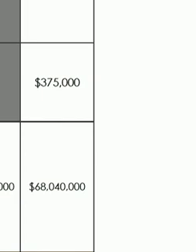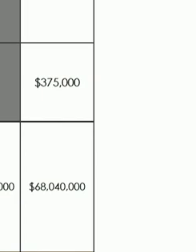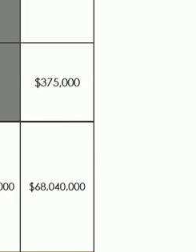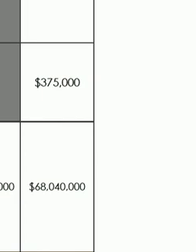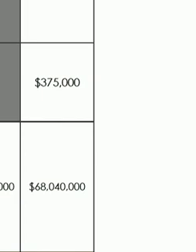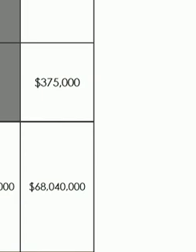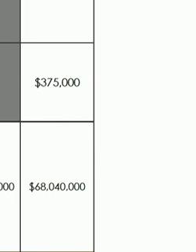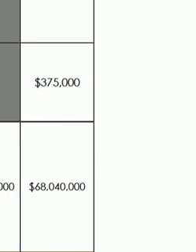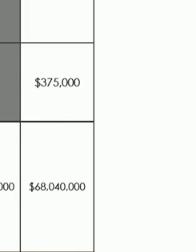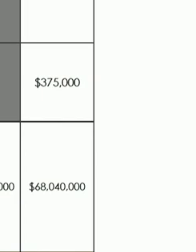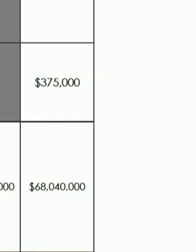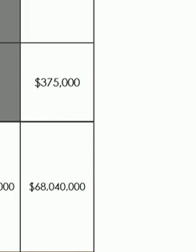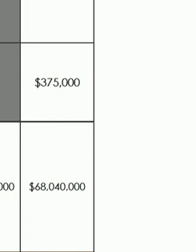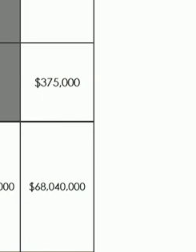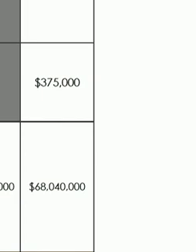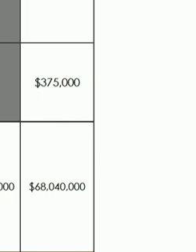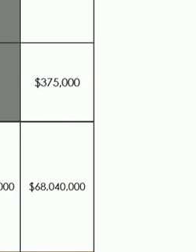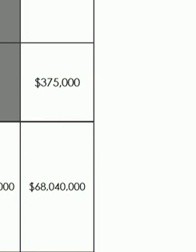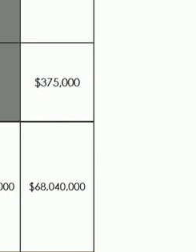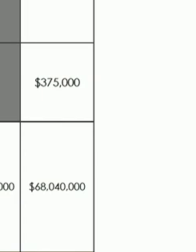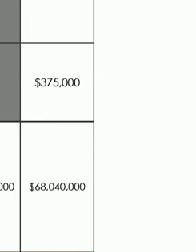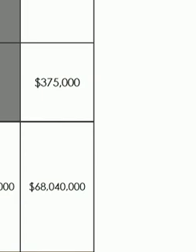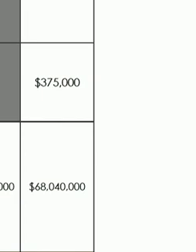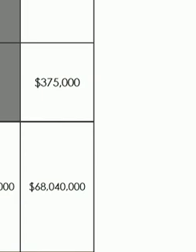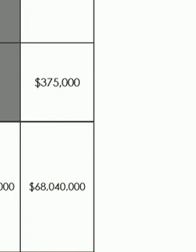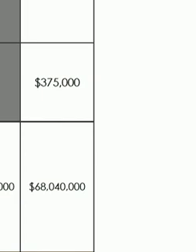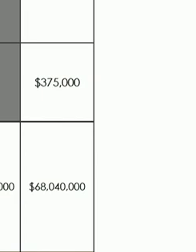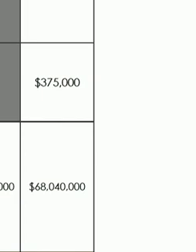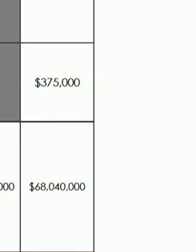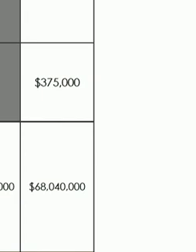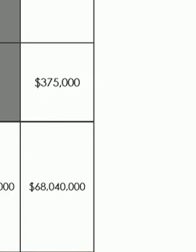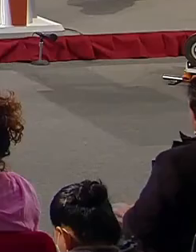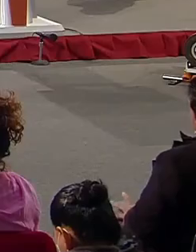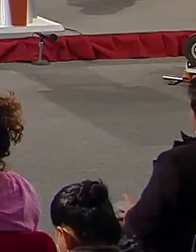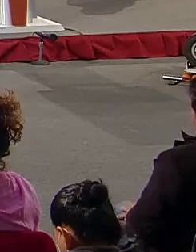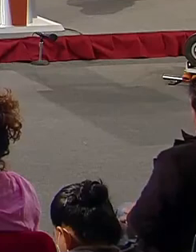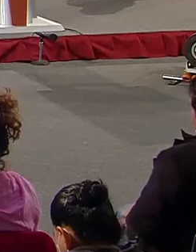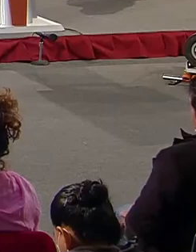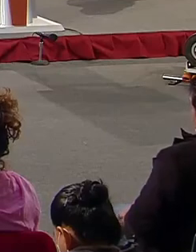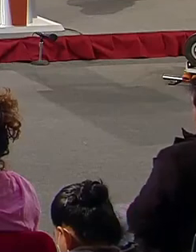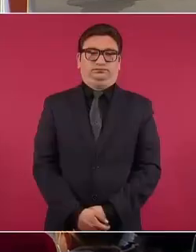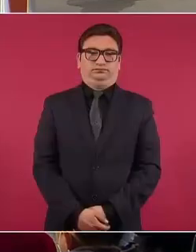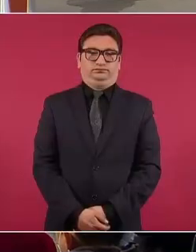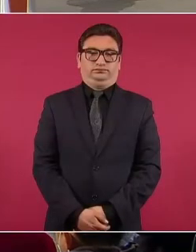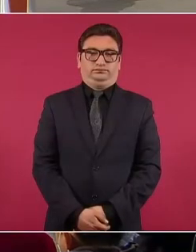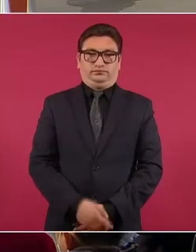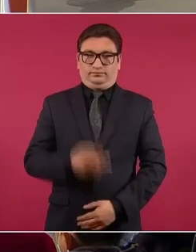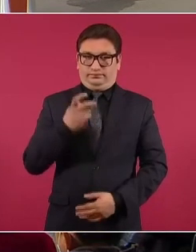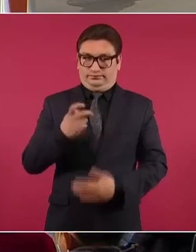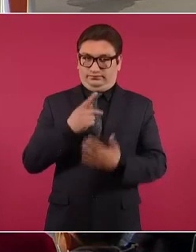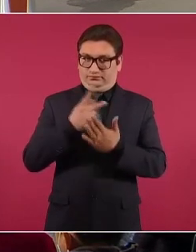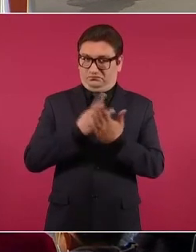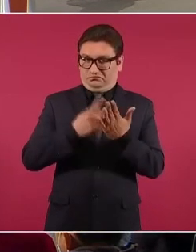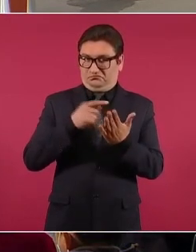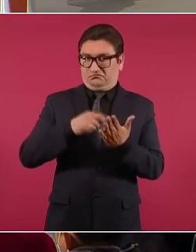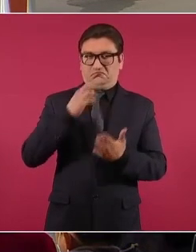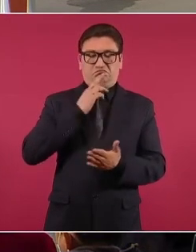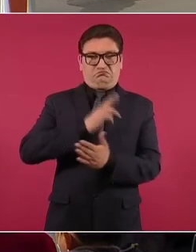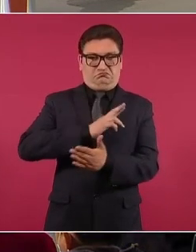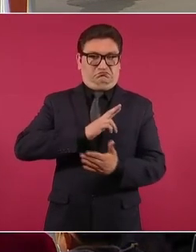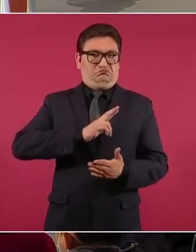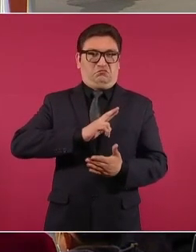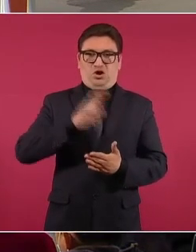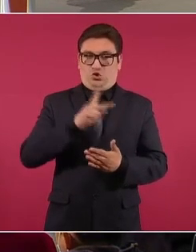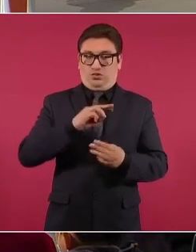Vida, este programa es el mejor que se está aplicando en el